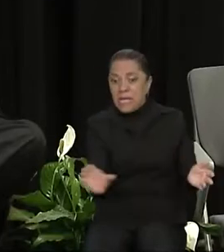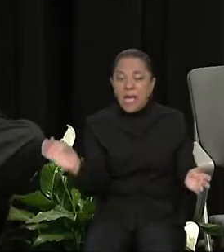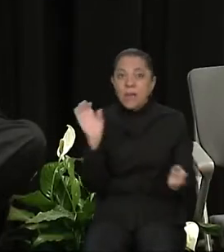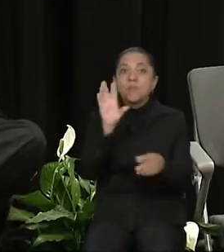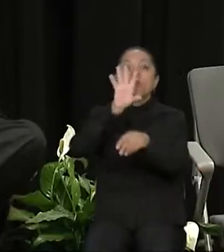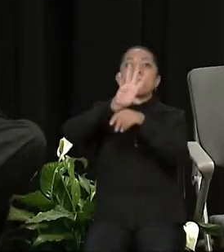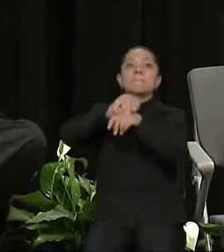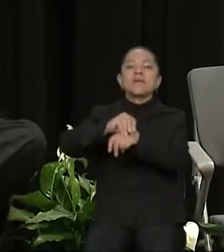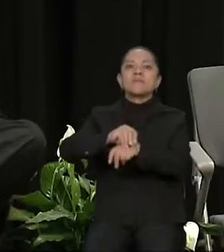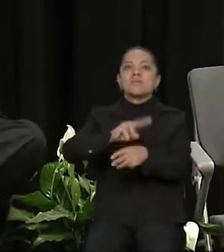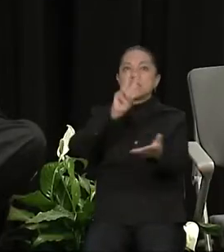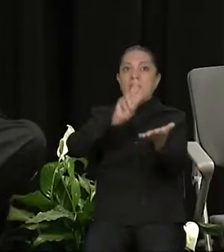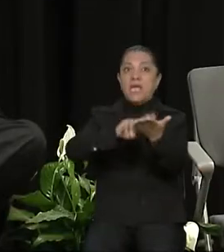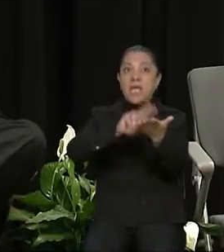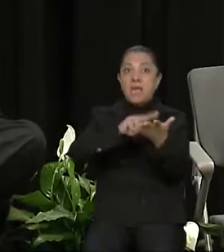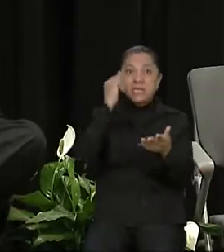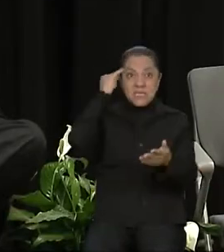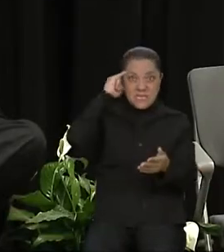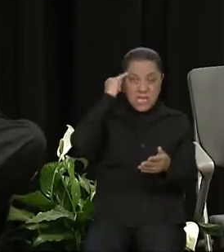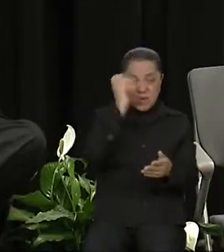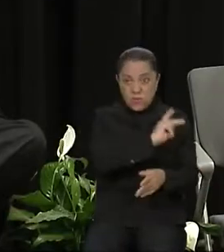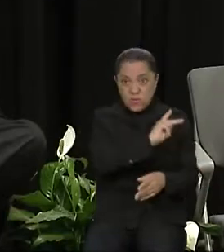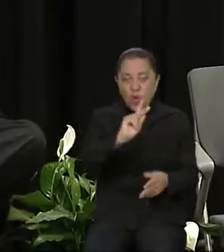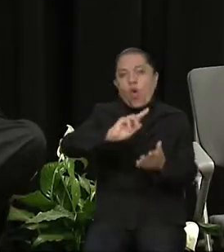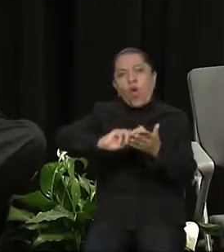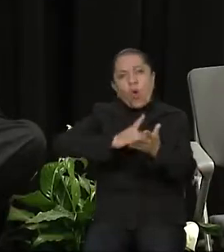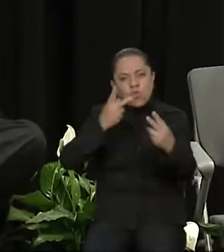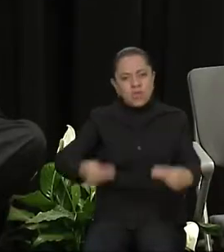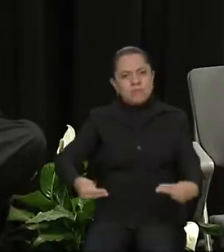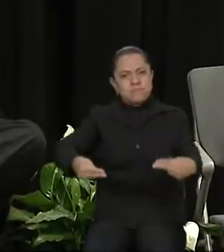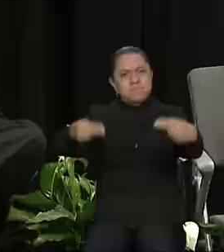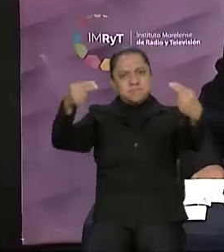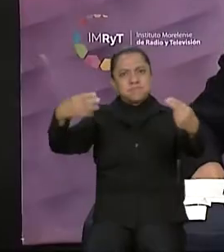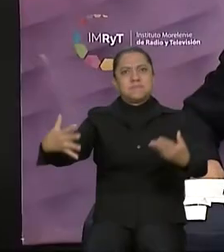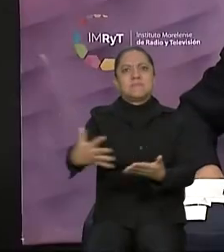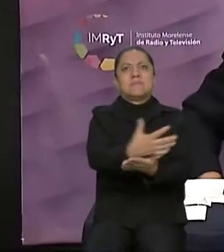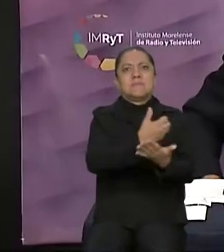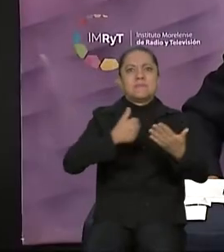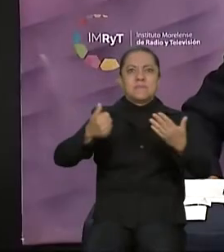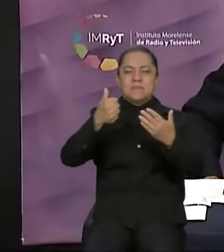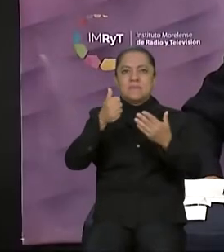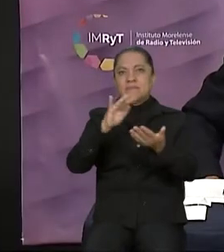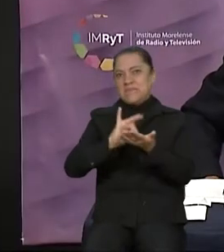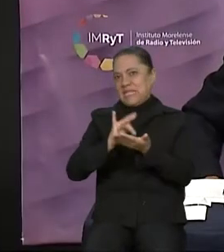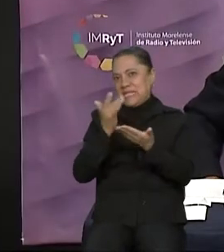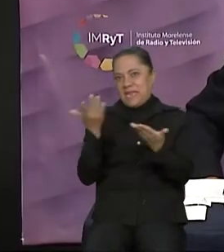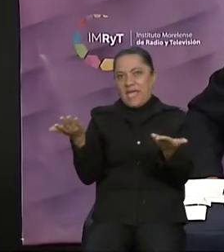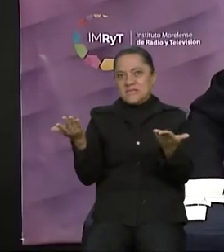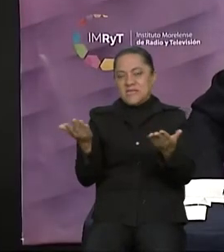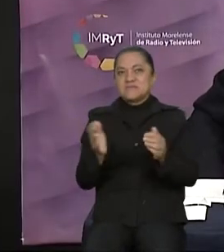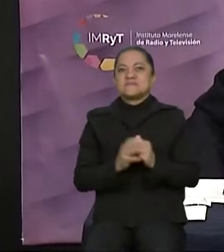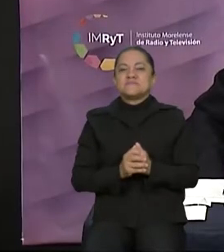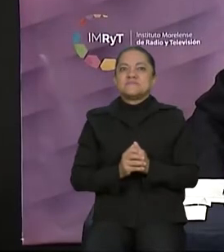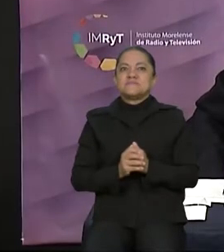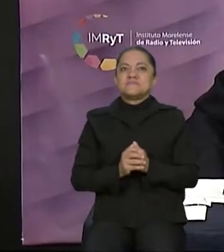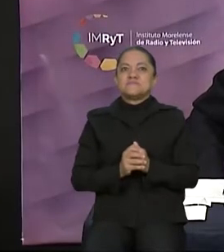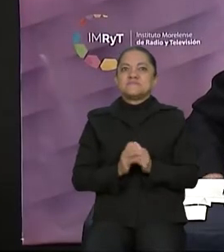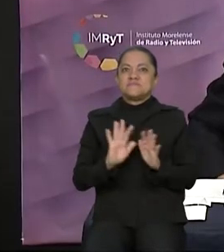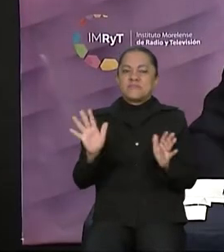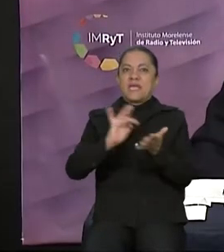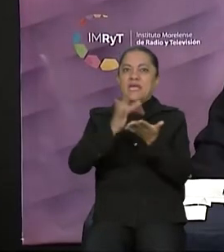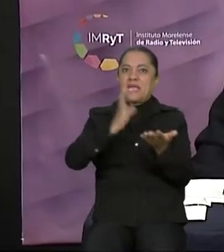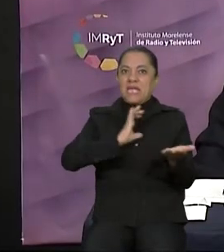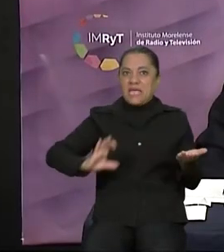los campesinos volver a producir. Muchas gracias. Muchas gracias, candidata. Es así como